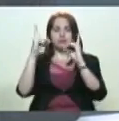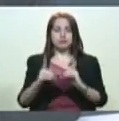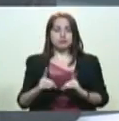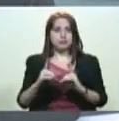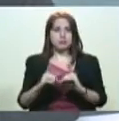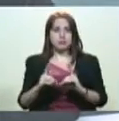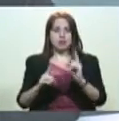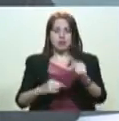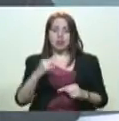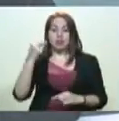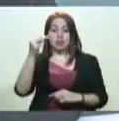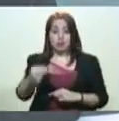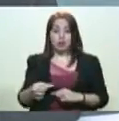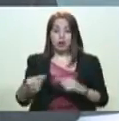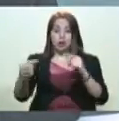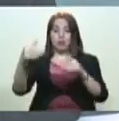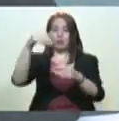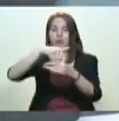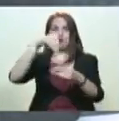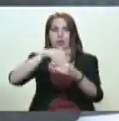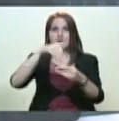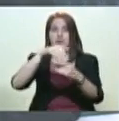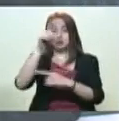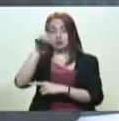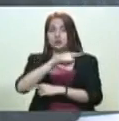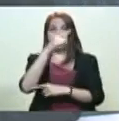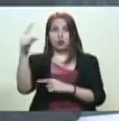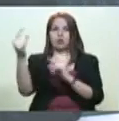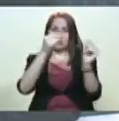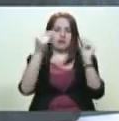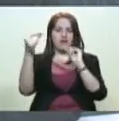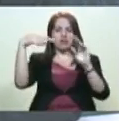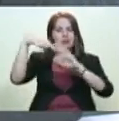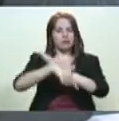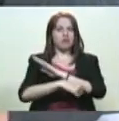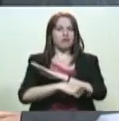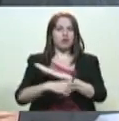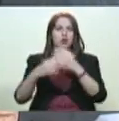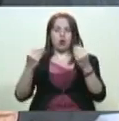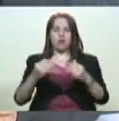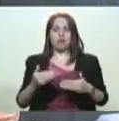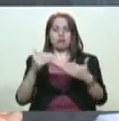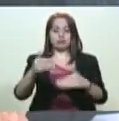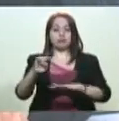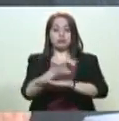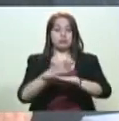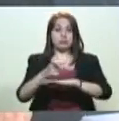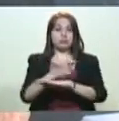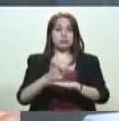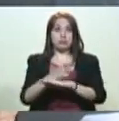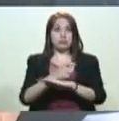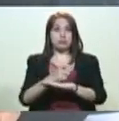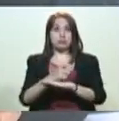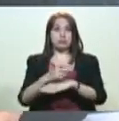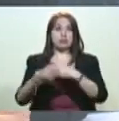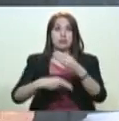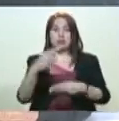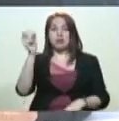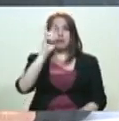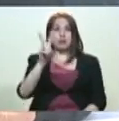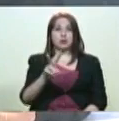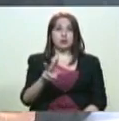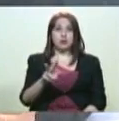posponer la votación para dar un debate más profundo sobre esta materia, pero es un hecho político innegable. En Venezuela,